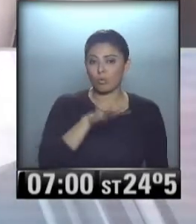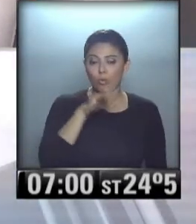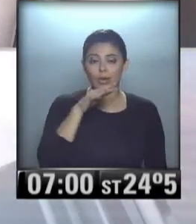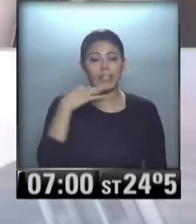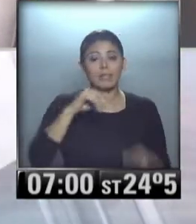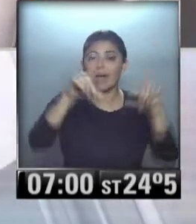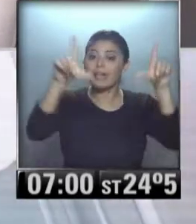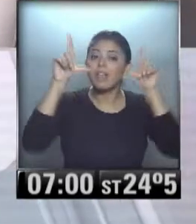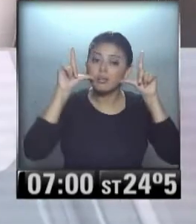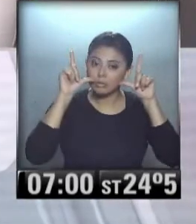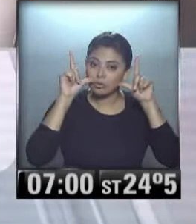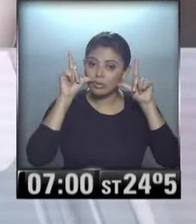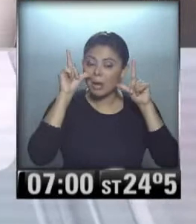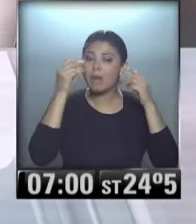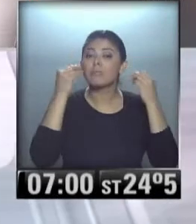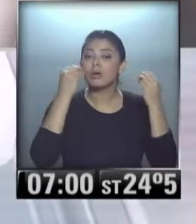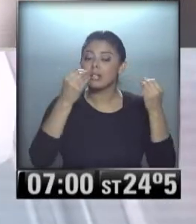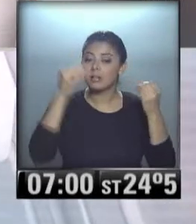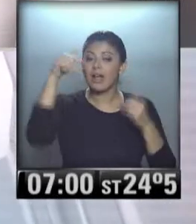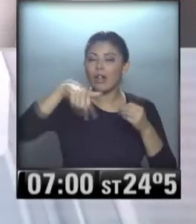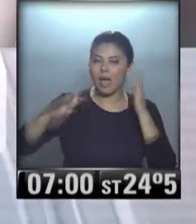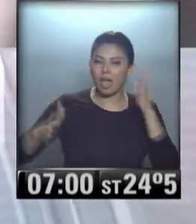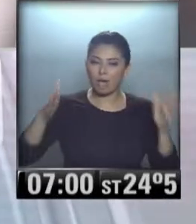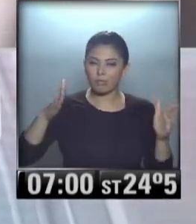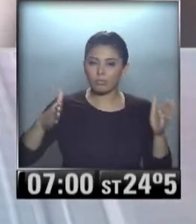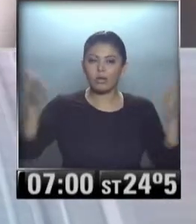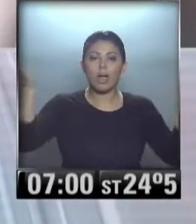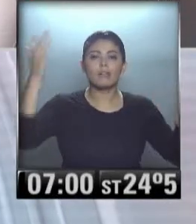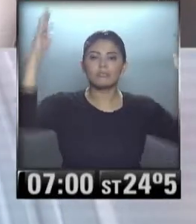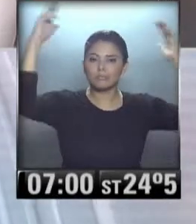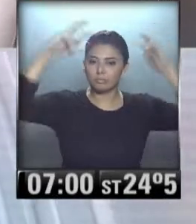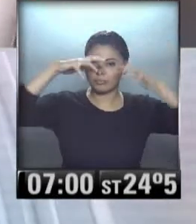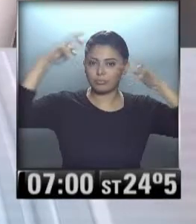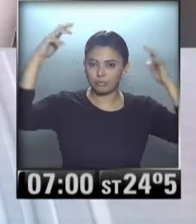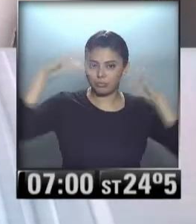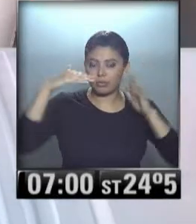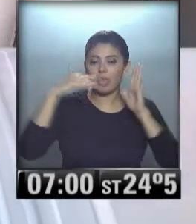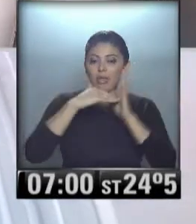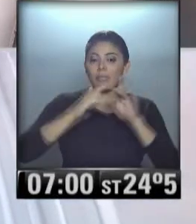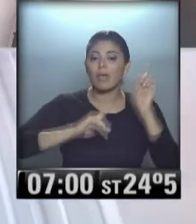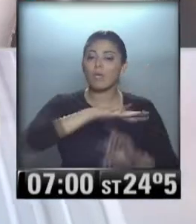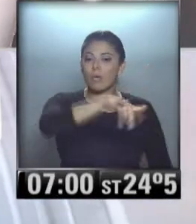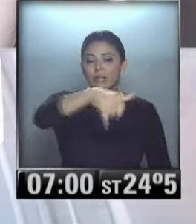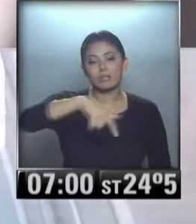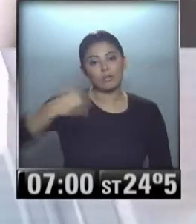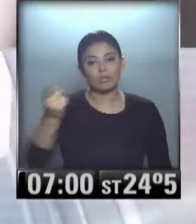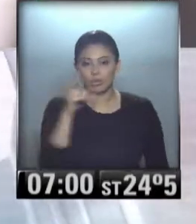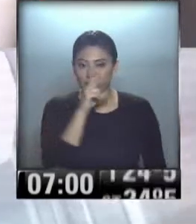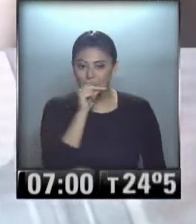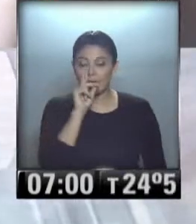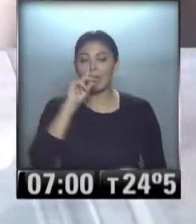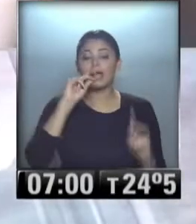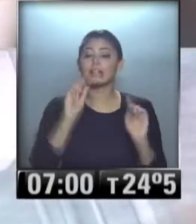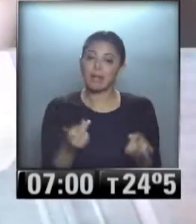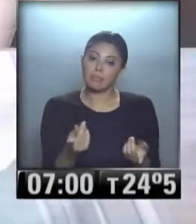que estar atentos porque los fenómenos en esta época del año son muy aislados. Y además, y